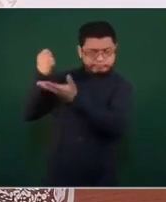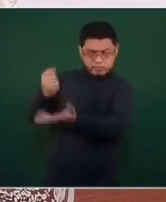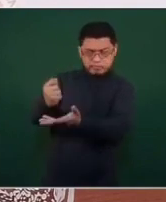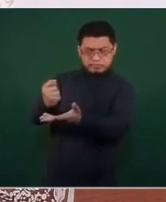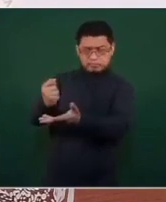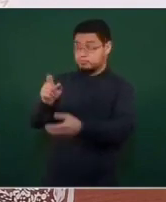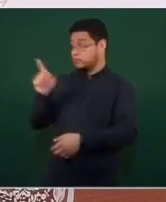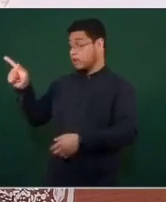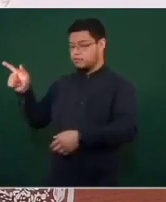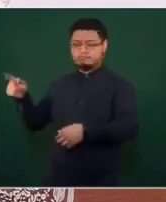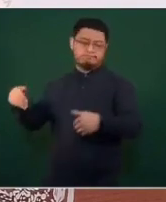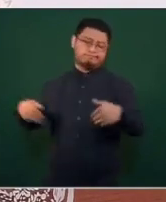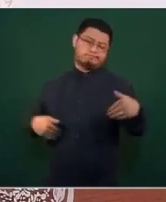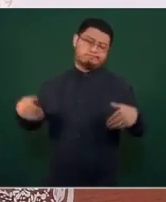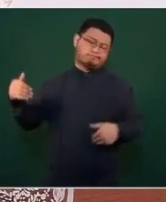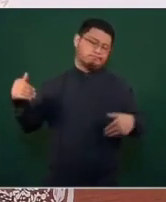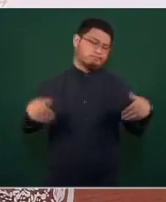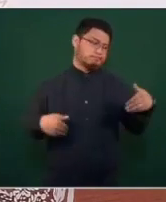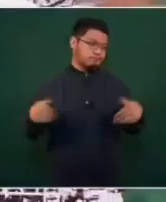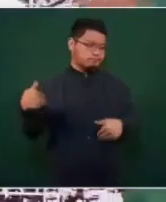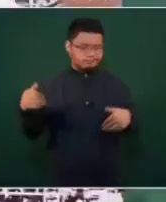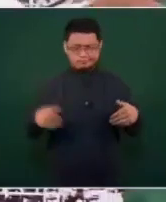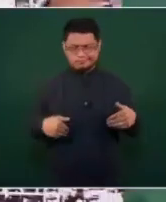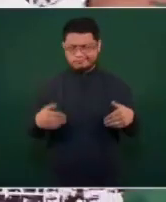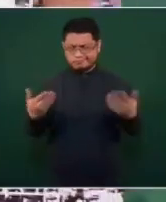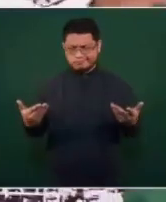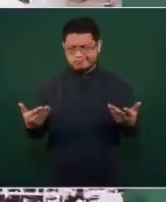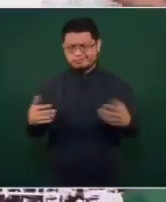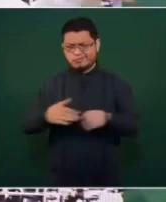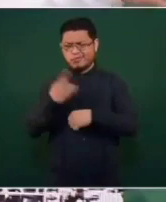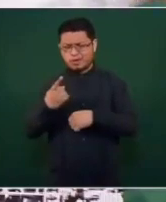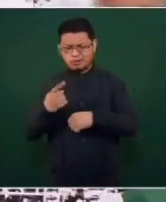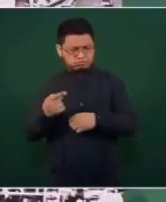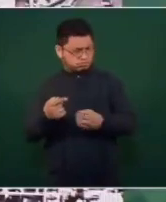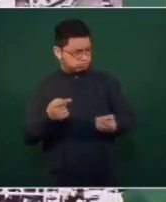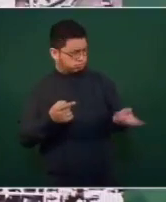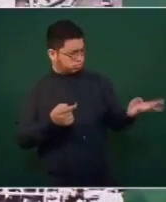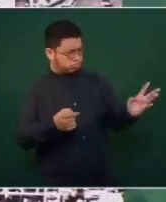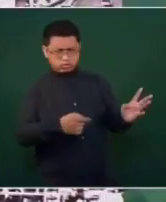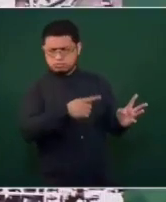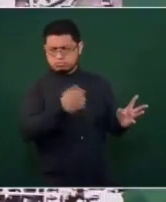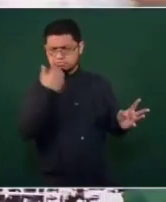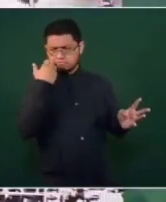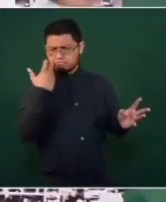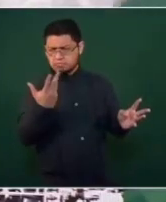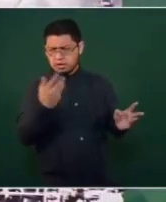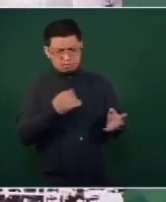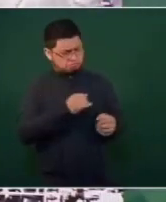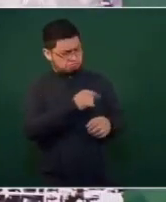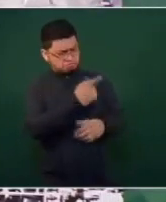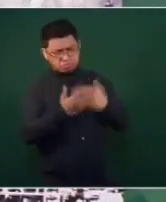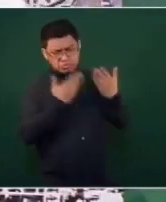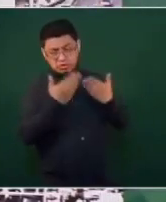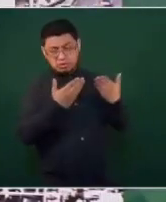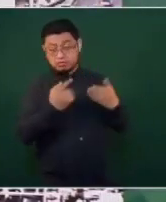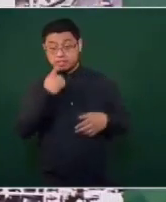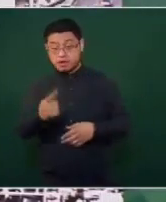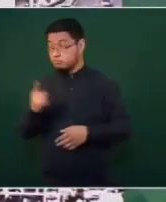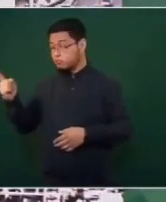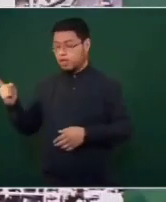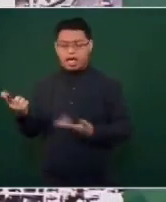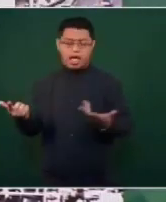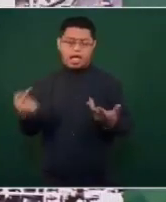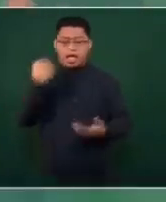absurda, injusta de rechazar a los jóvenes que querían estudiar medicina con la mentira de que no pasaban el examen de admisión